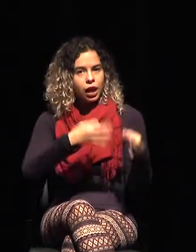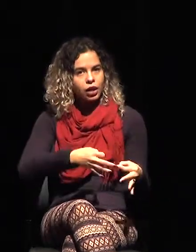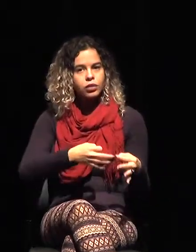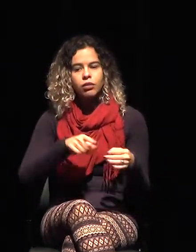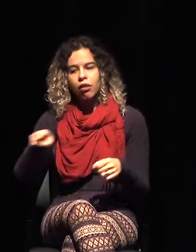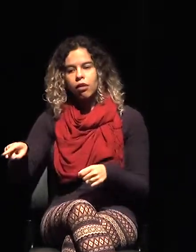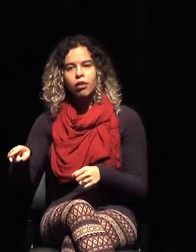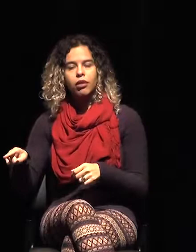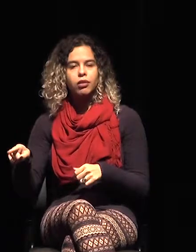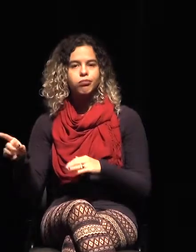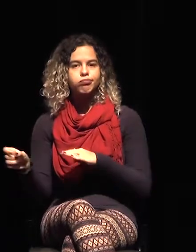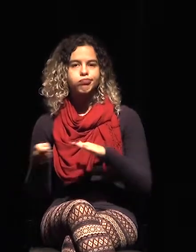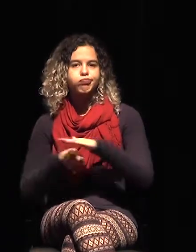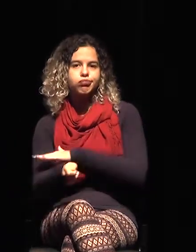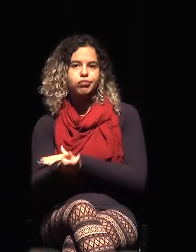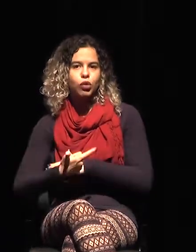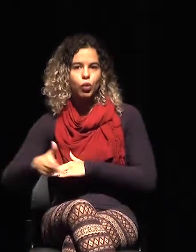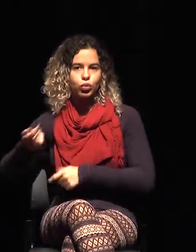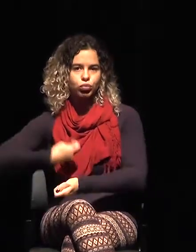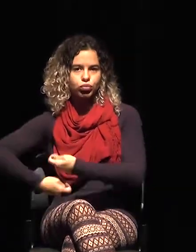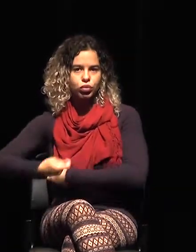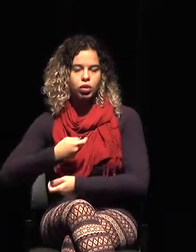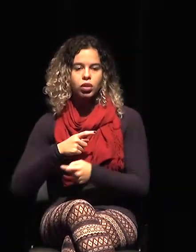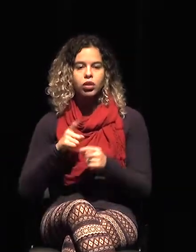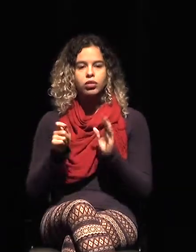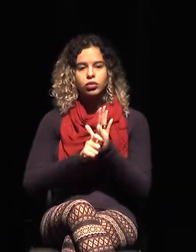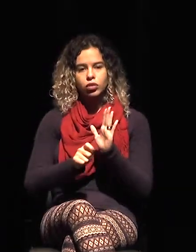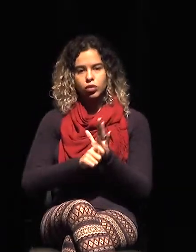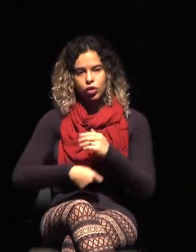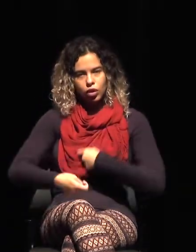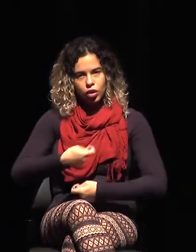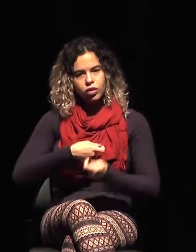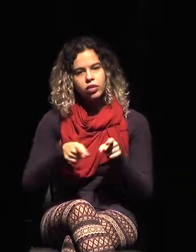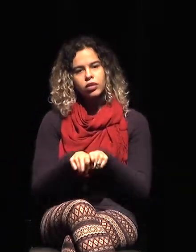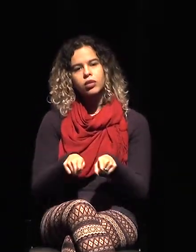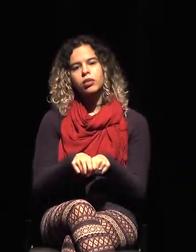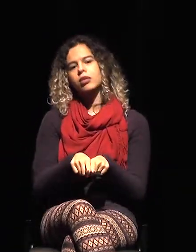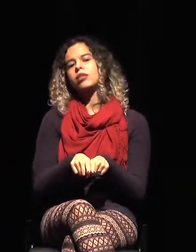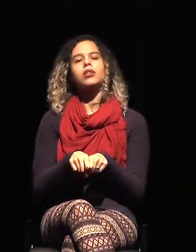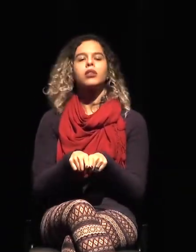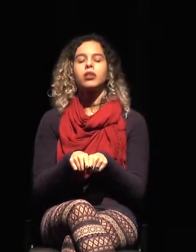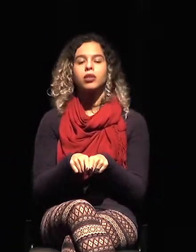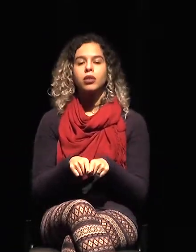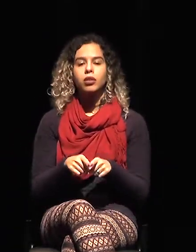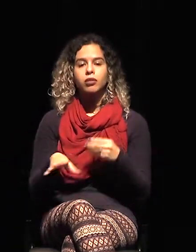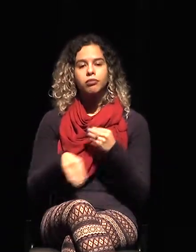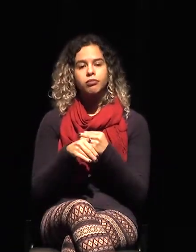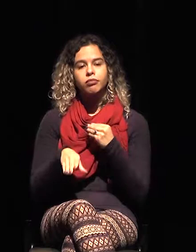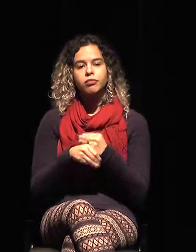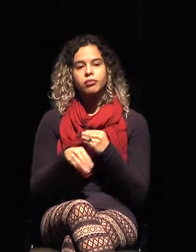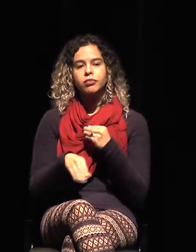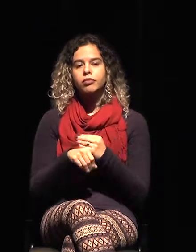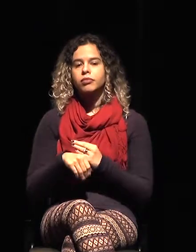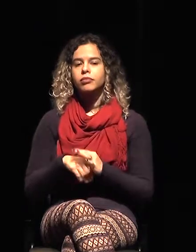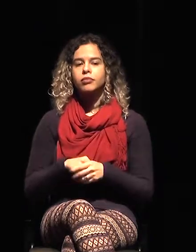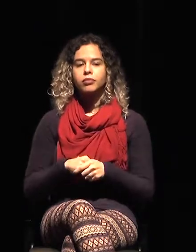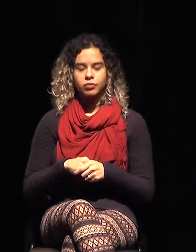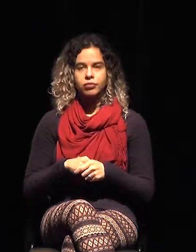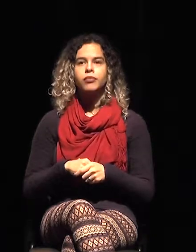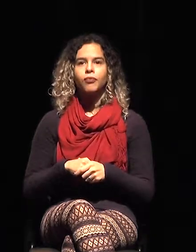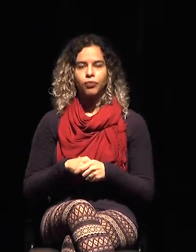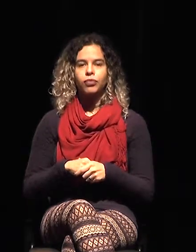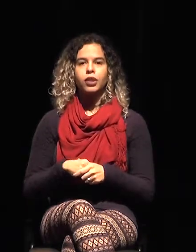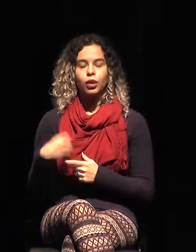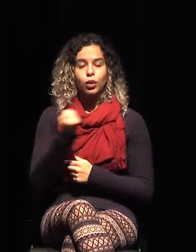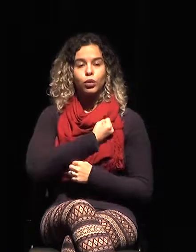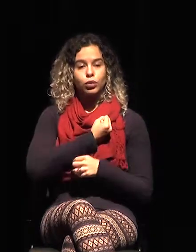tema de las drogas, sin embargo, pues siempre va en aumento y aquí sí que nos aplauden en los números, es